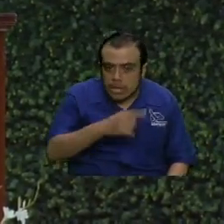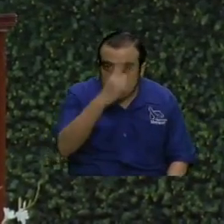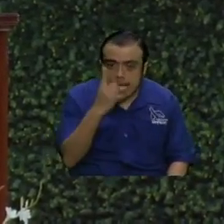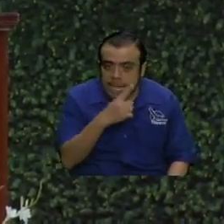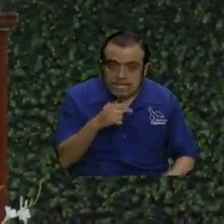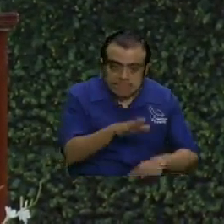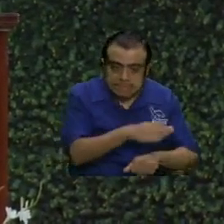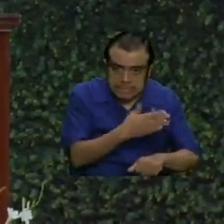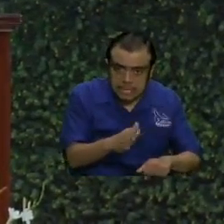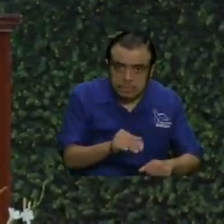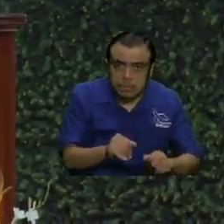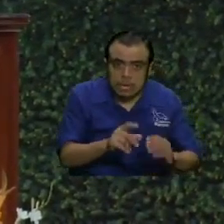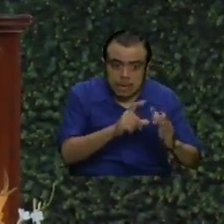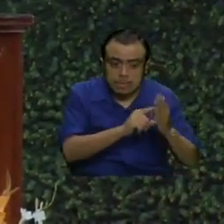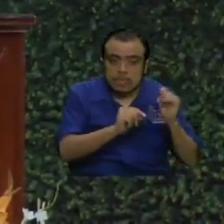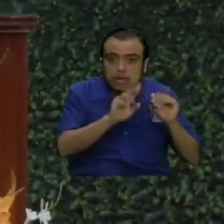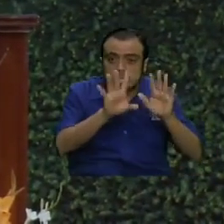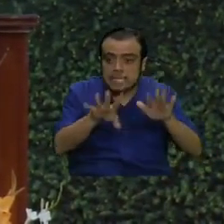18, 28.